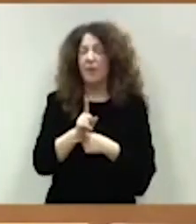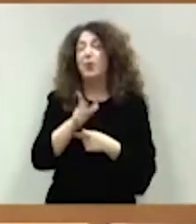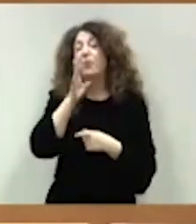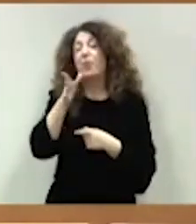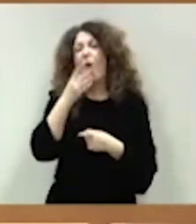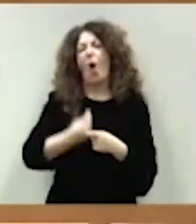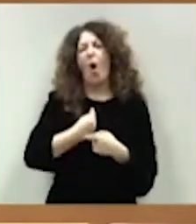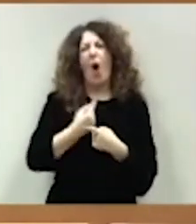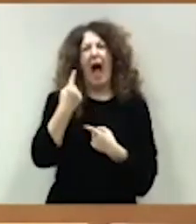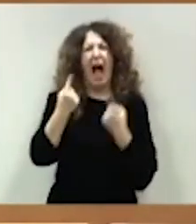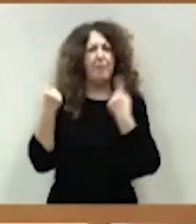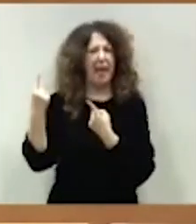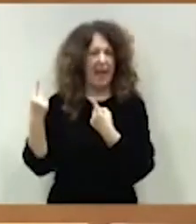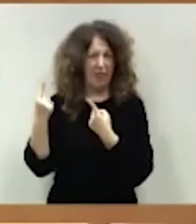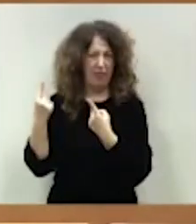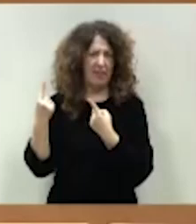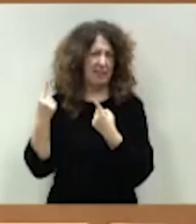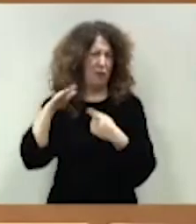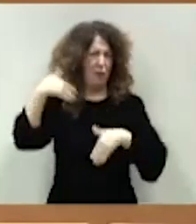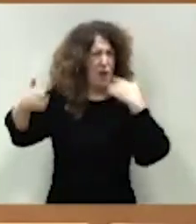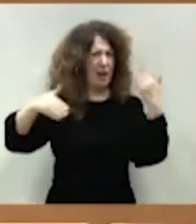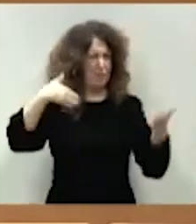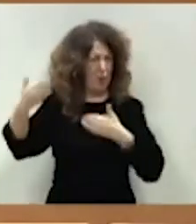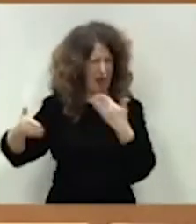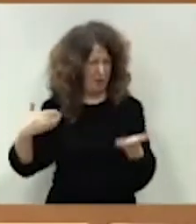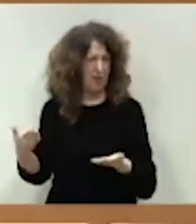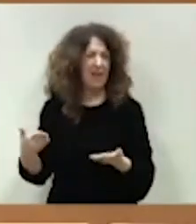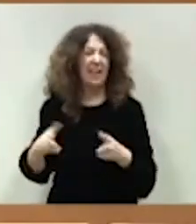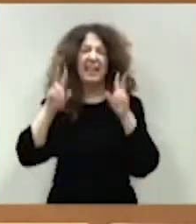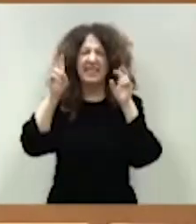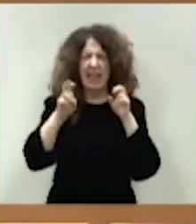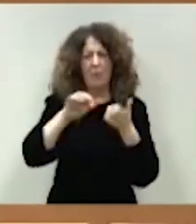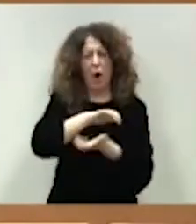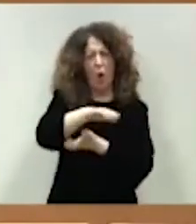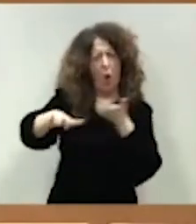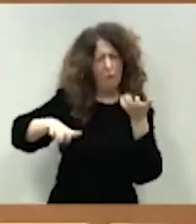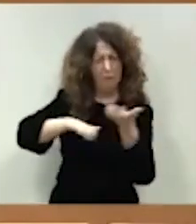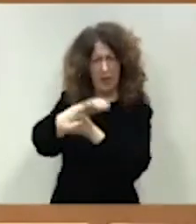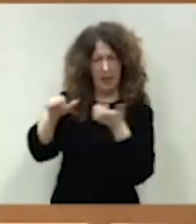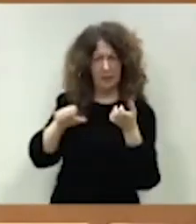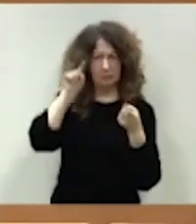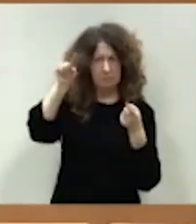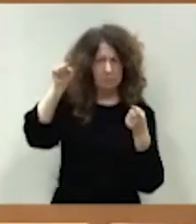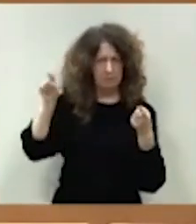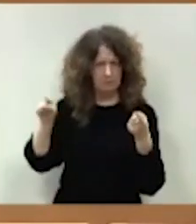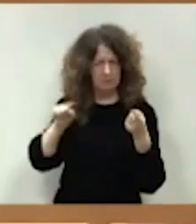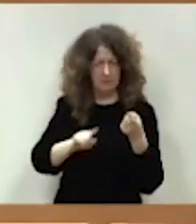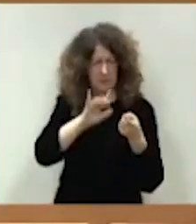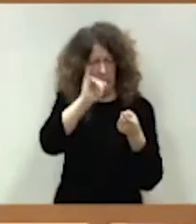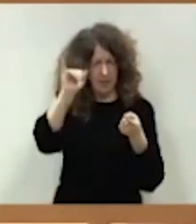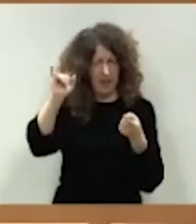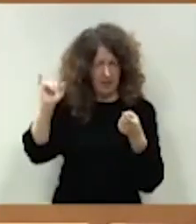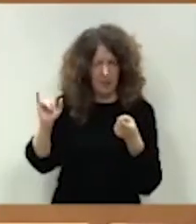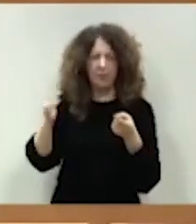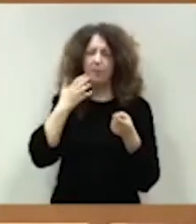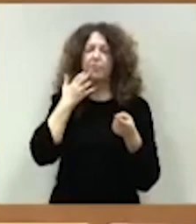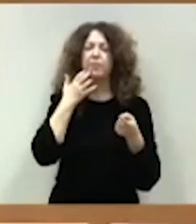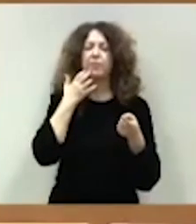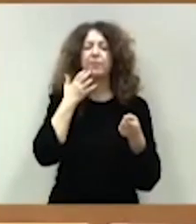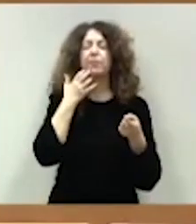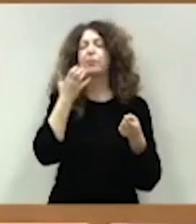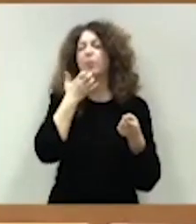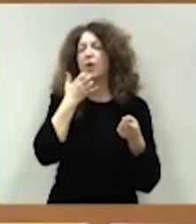amenazas que tenemos en el exterior en relación con los conflictos que actualmente están en desarrollo. A él se suma también